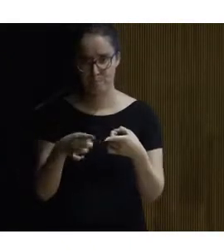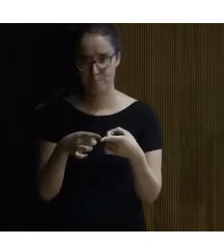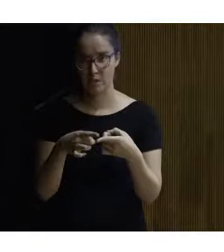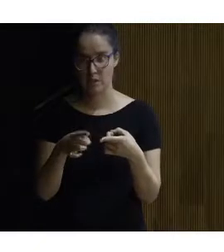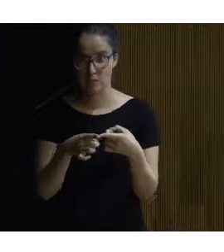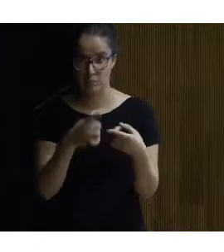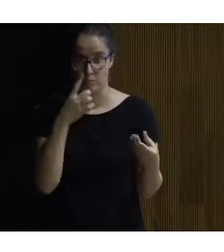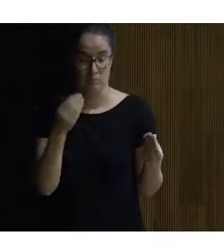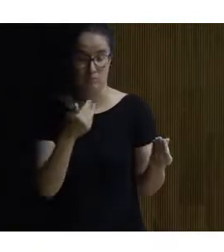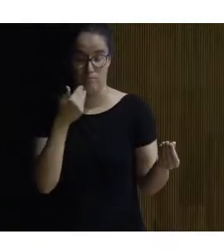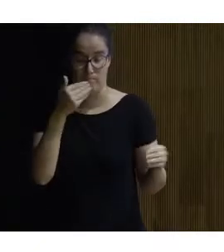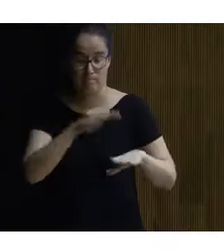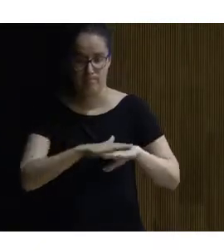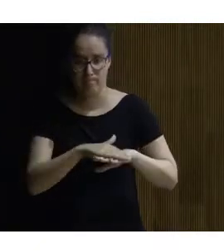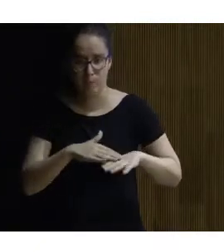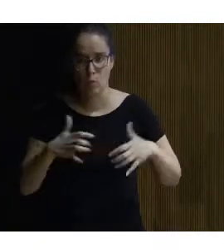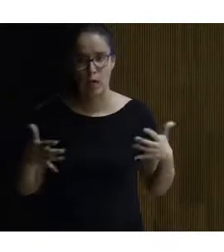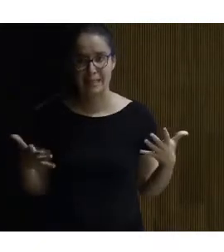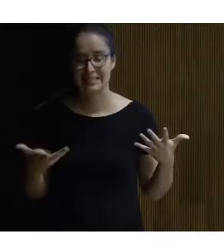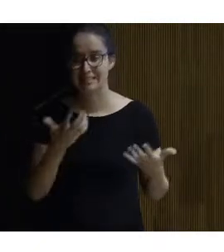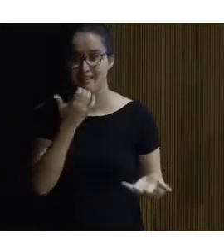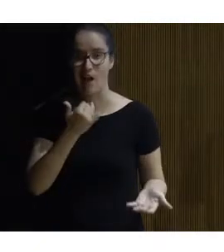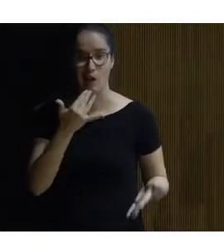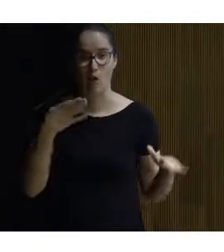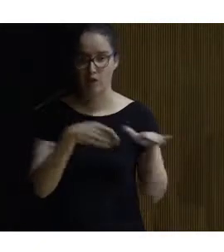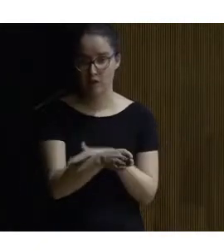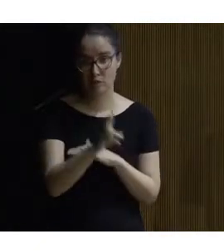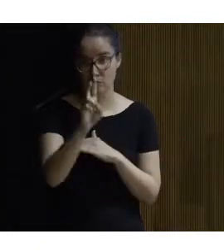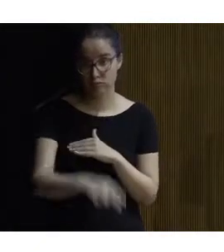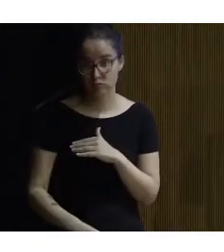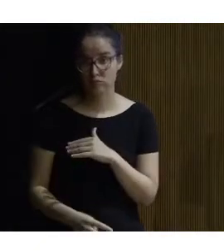una premisa fundamental que era si algo es accesible